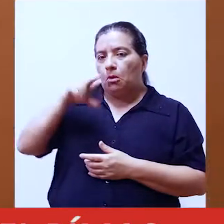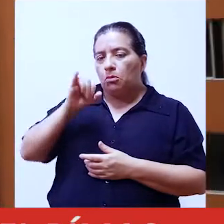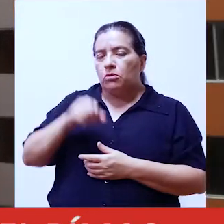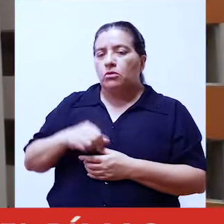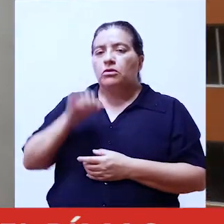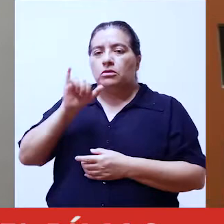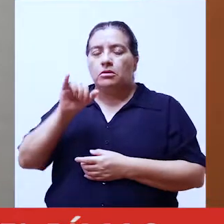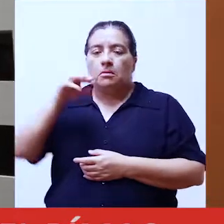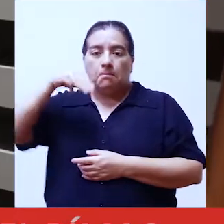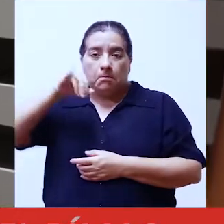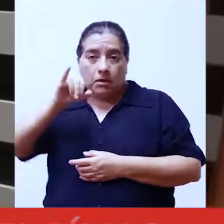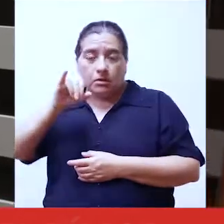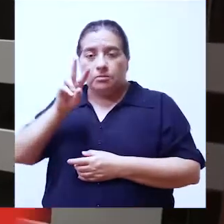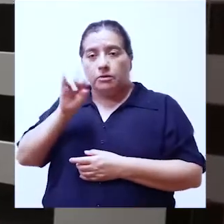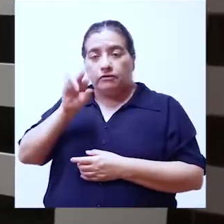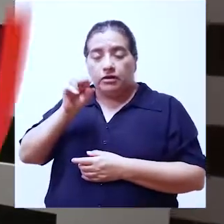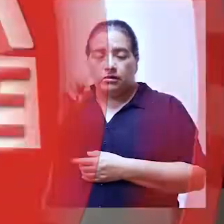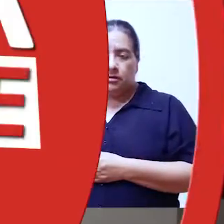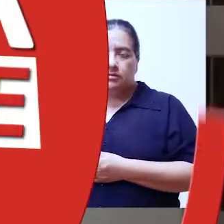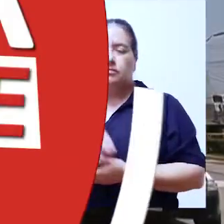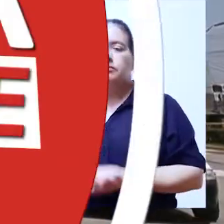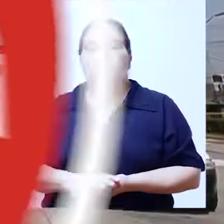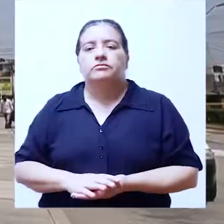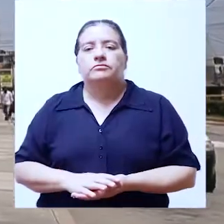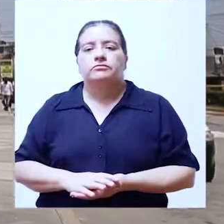ayuda de techo propio y el crédito Mi Vivienda.